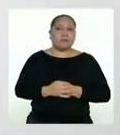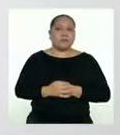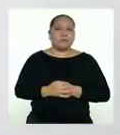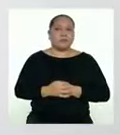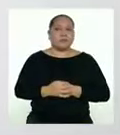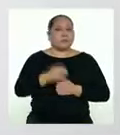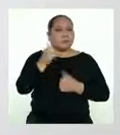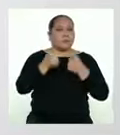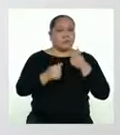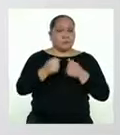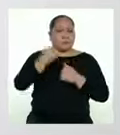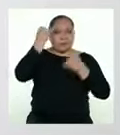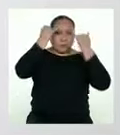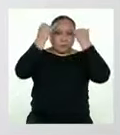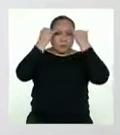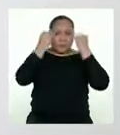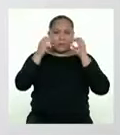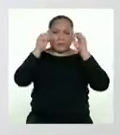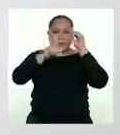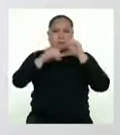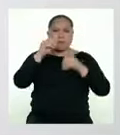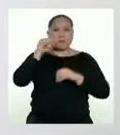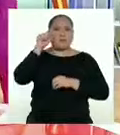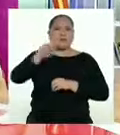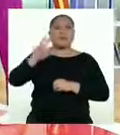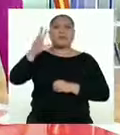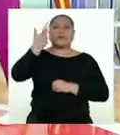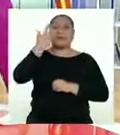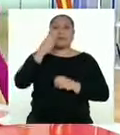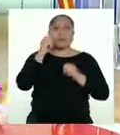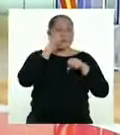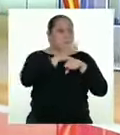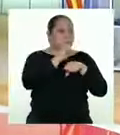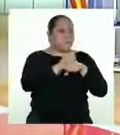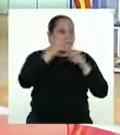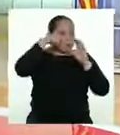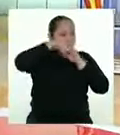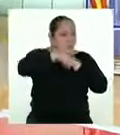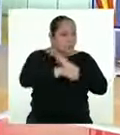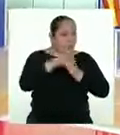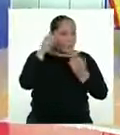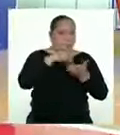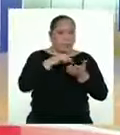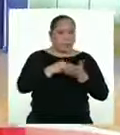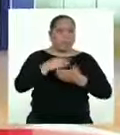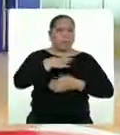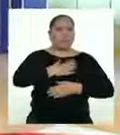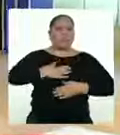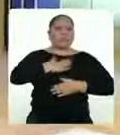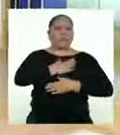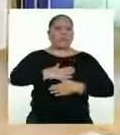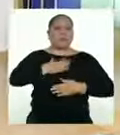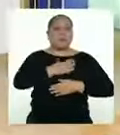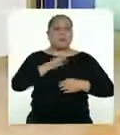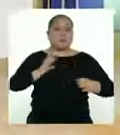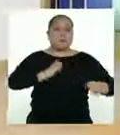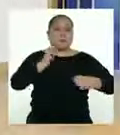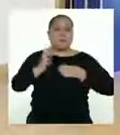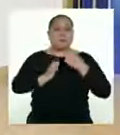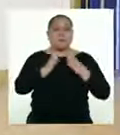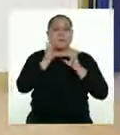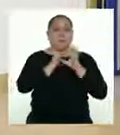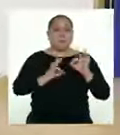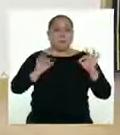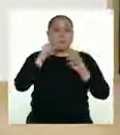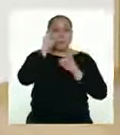¿Cuál es la idea que desarrolla este tercer consejo? Profundiza más en el bienestar emocional y la importancia de tener